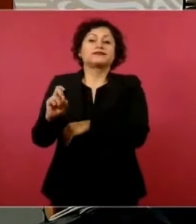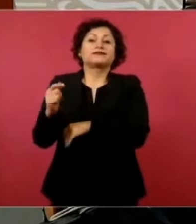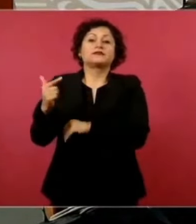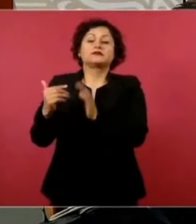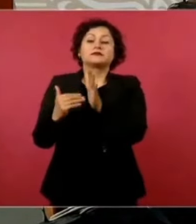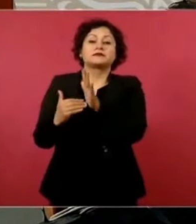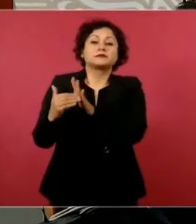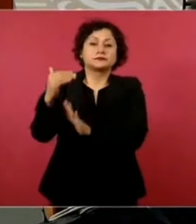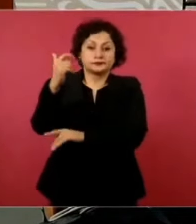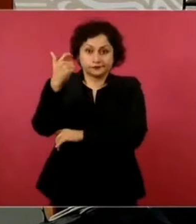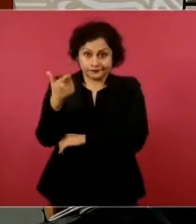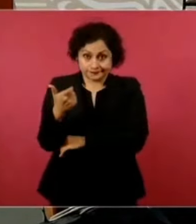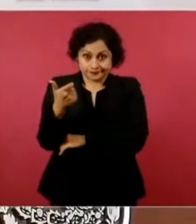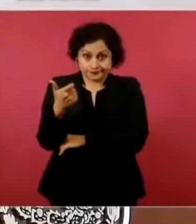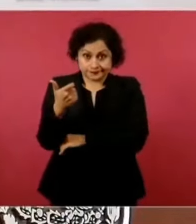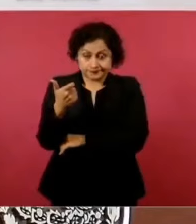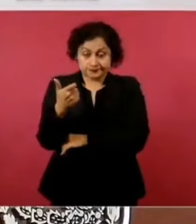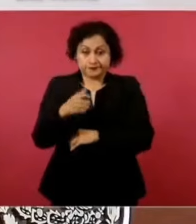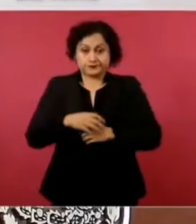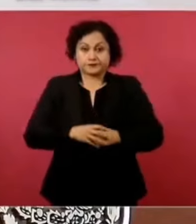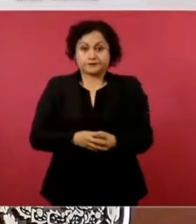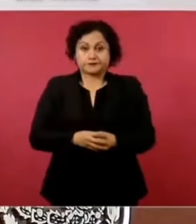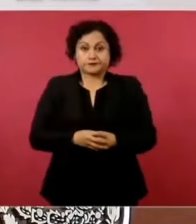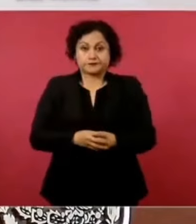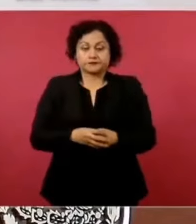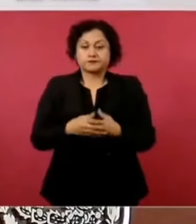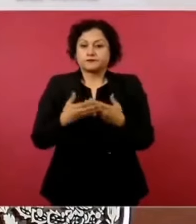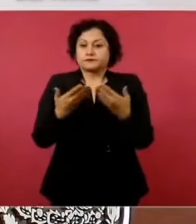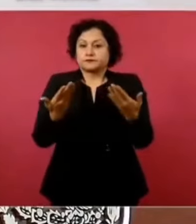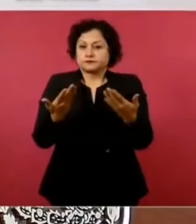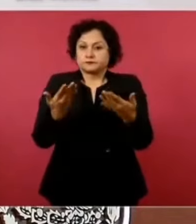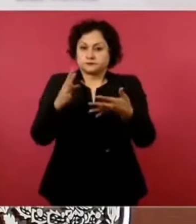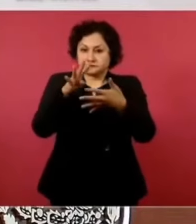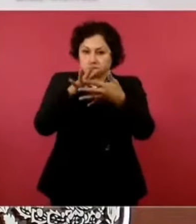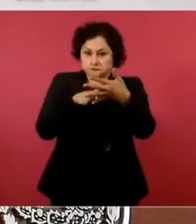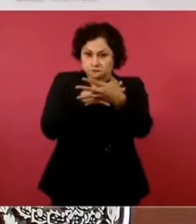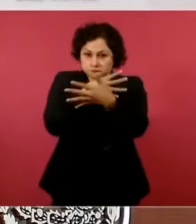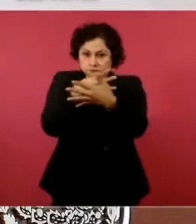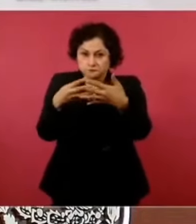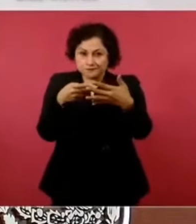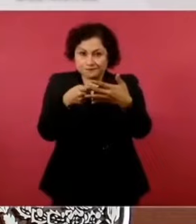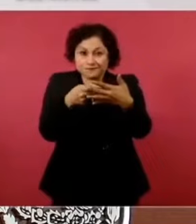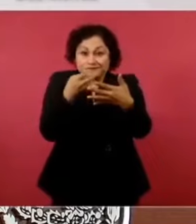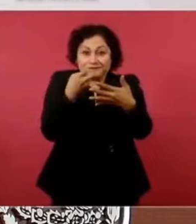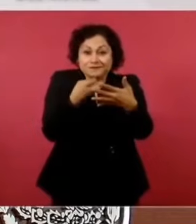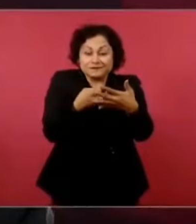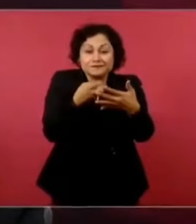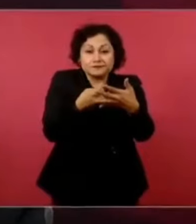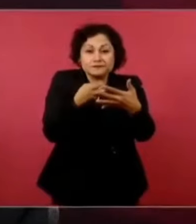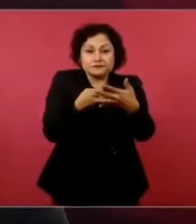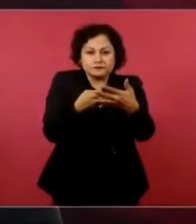¿Por qué se ha denunciado a esta